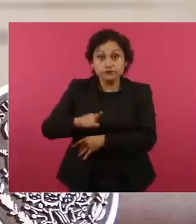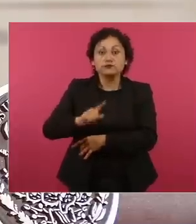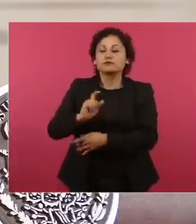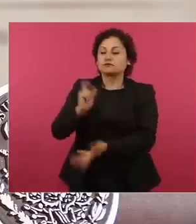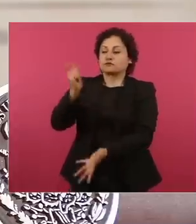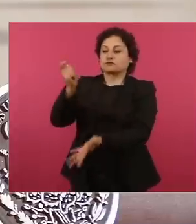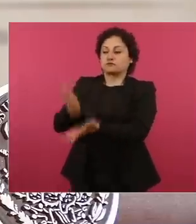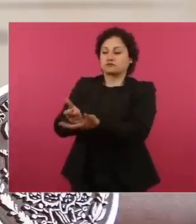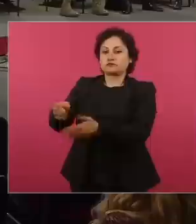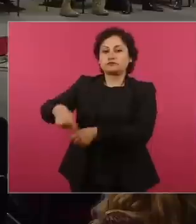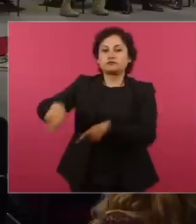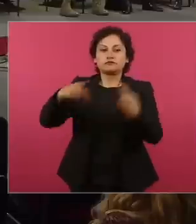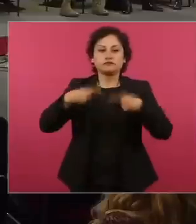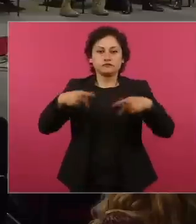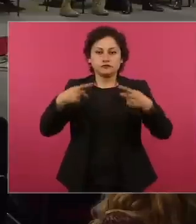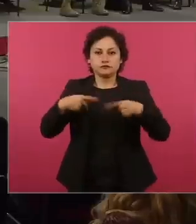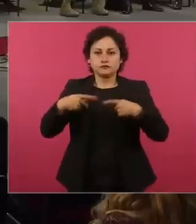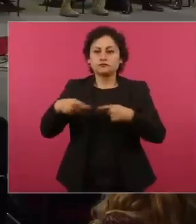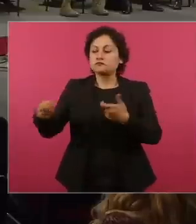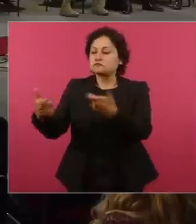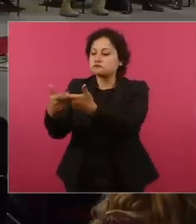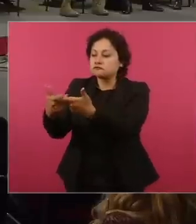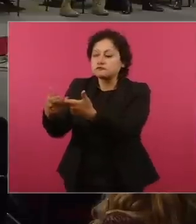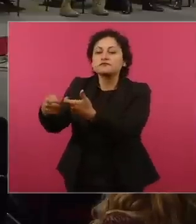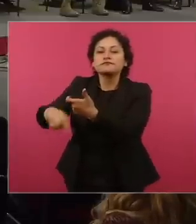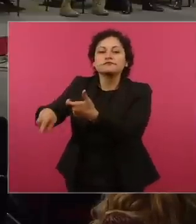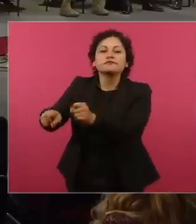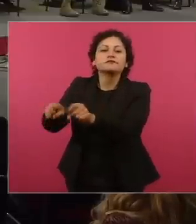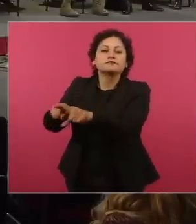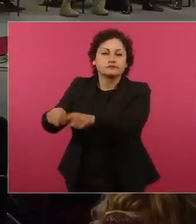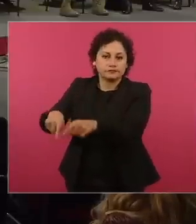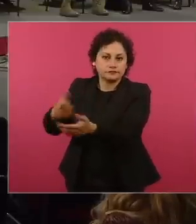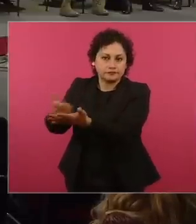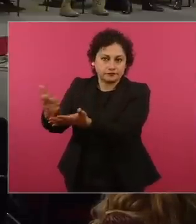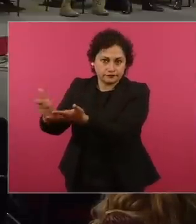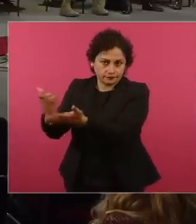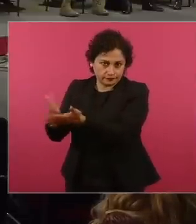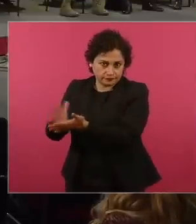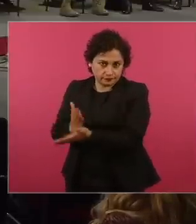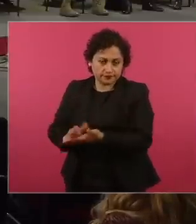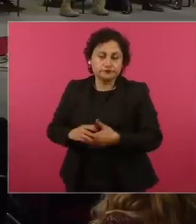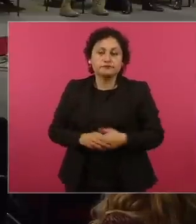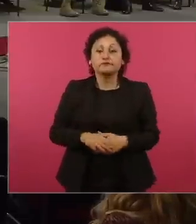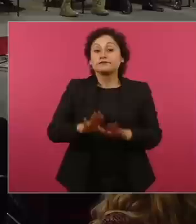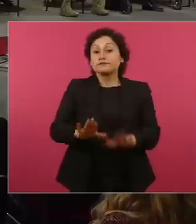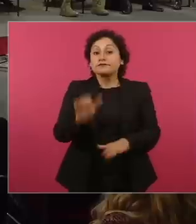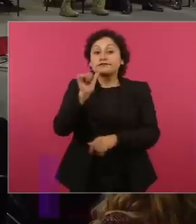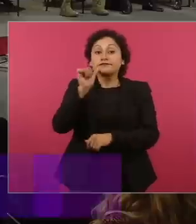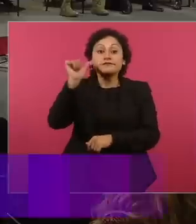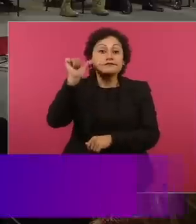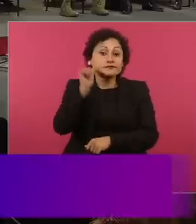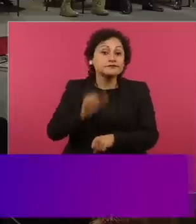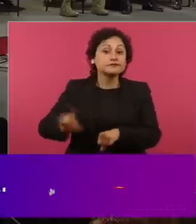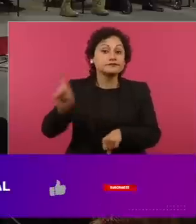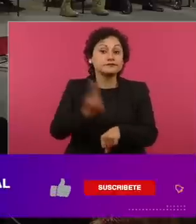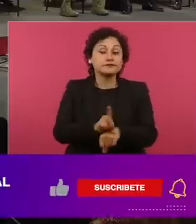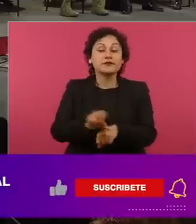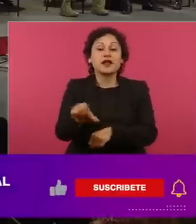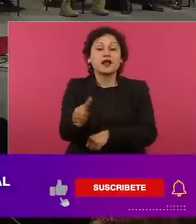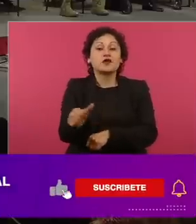los trabajadores. Informarles que el día de ayer, 9 de agosto, se formalizó la